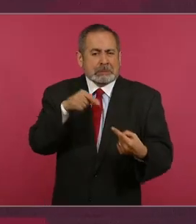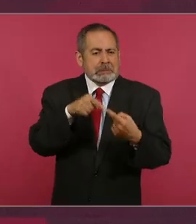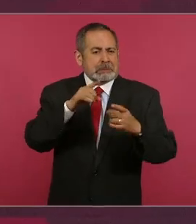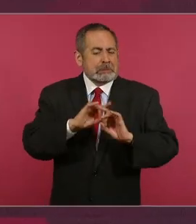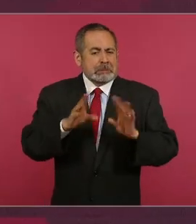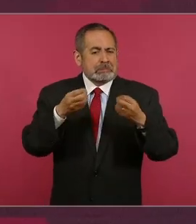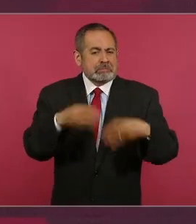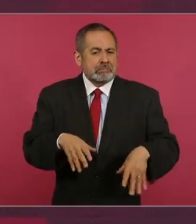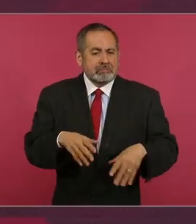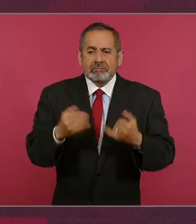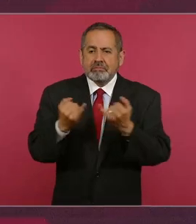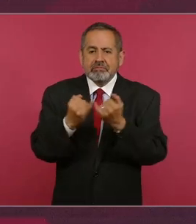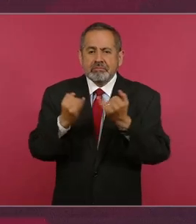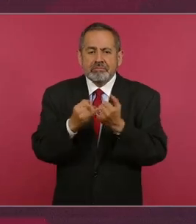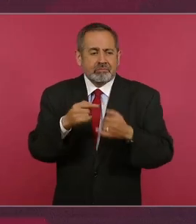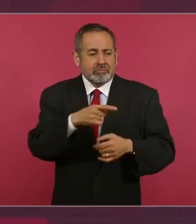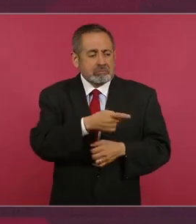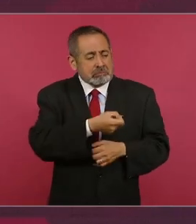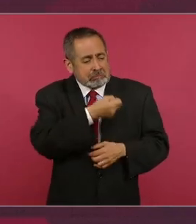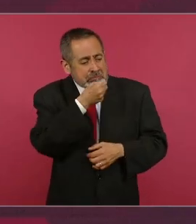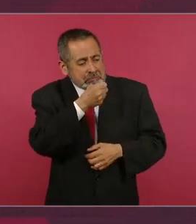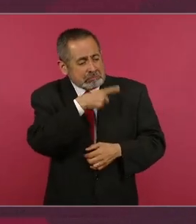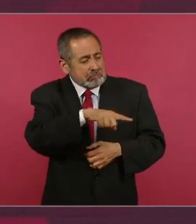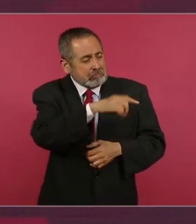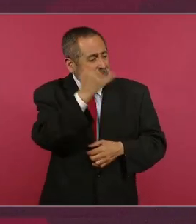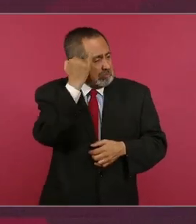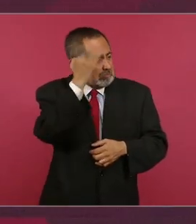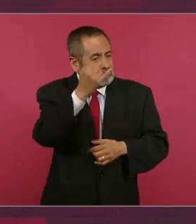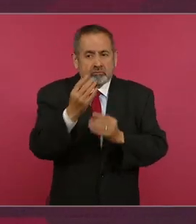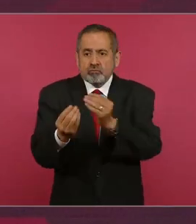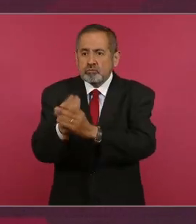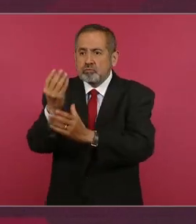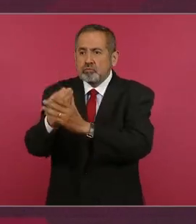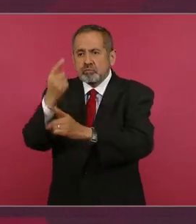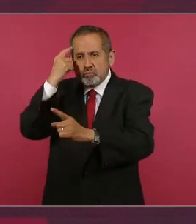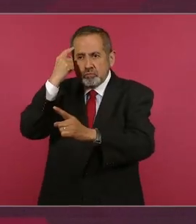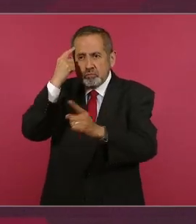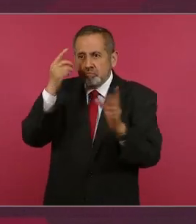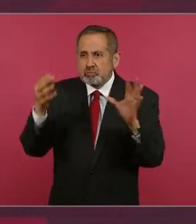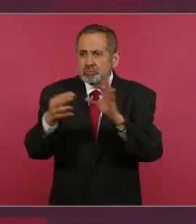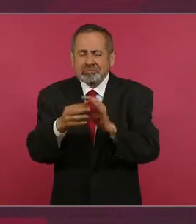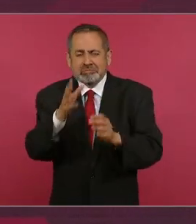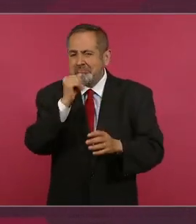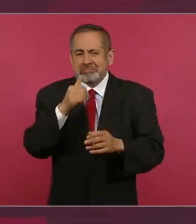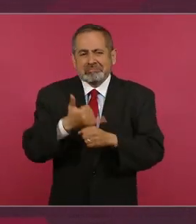tienen que irse